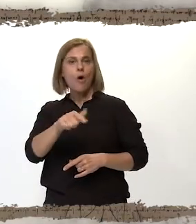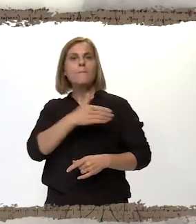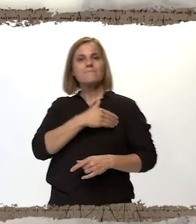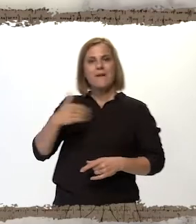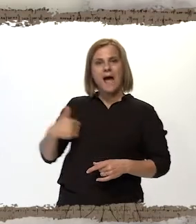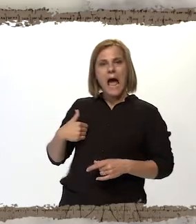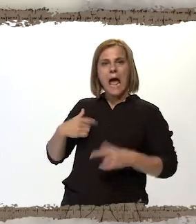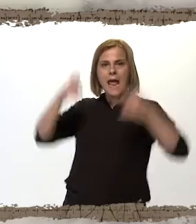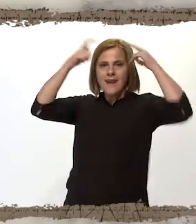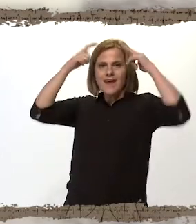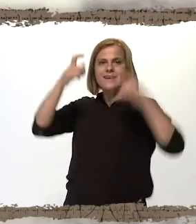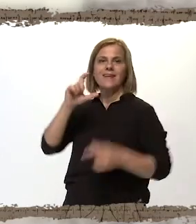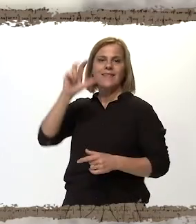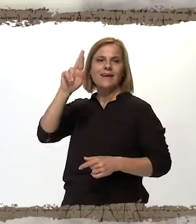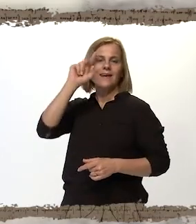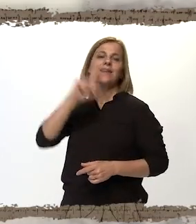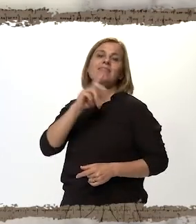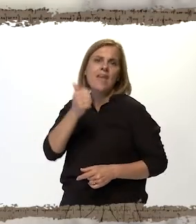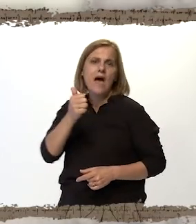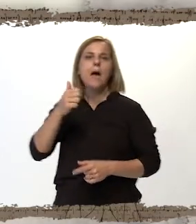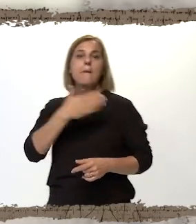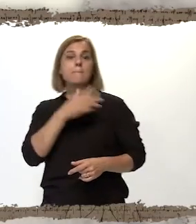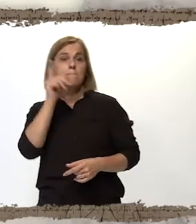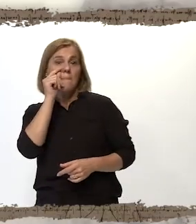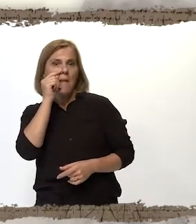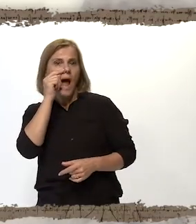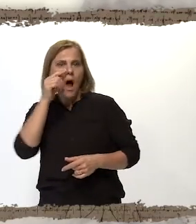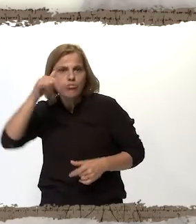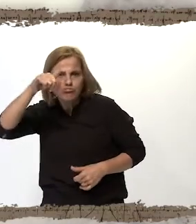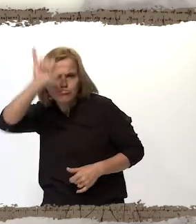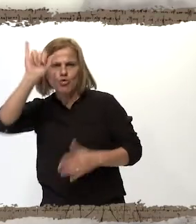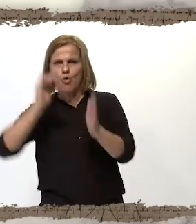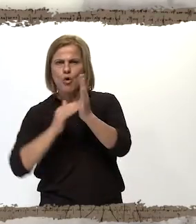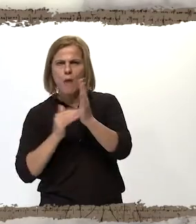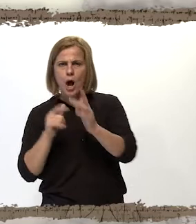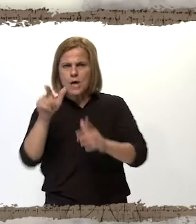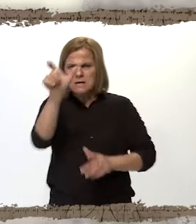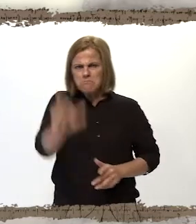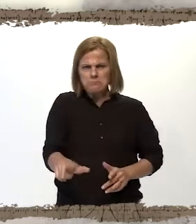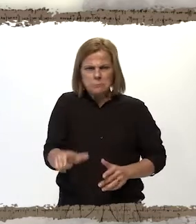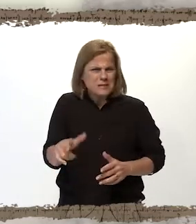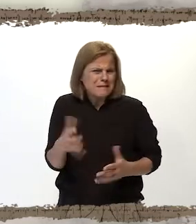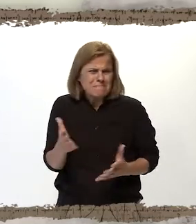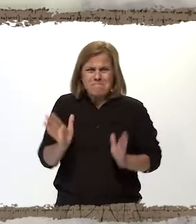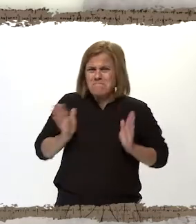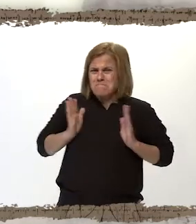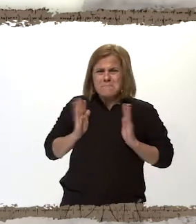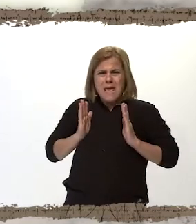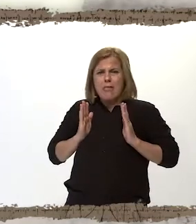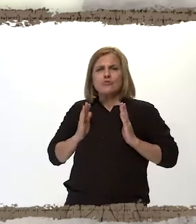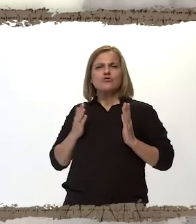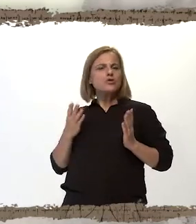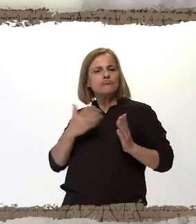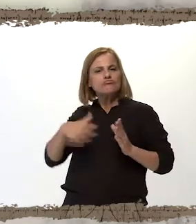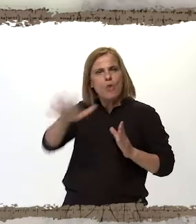Creta y de un toro blanco. Esa criatura provocaba muchísimo, muchísimo miedo entre toda la población. Por eso lo